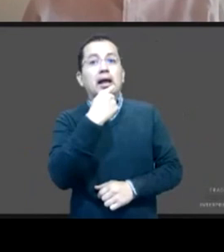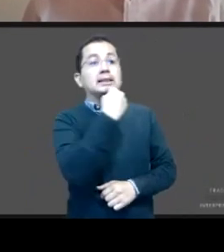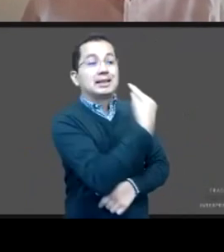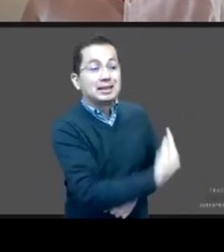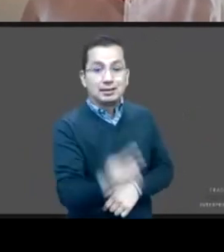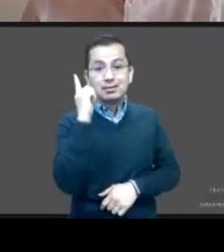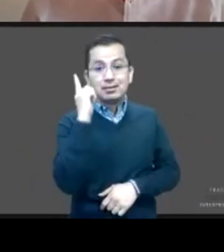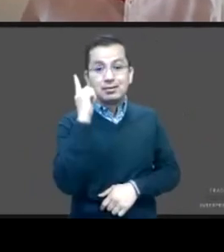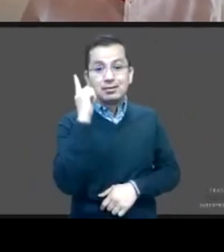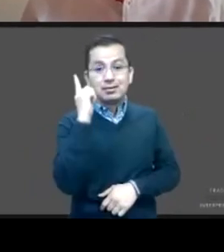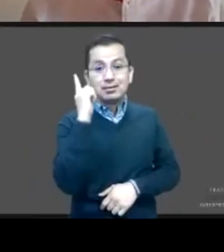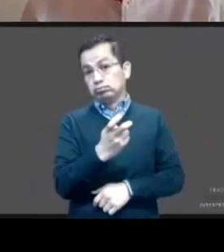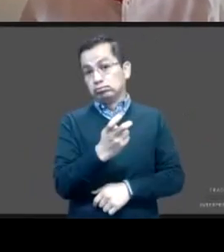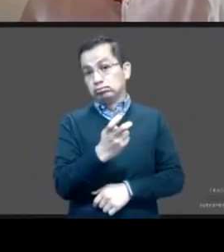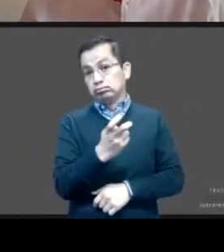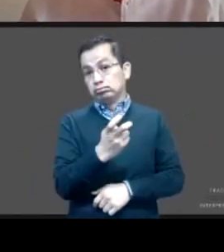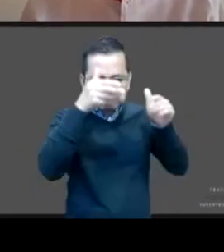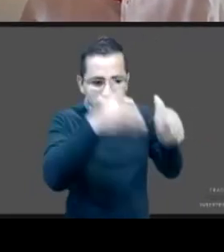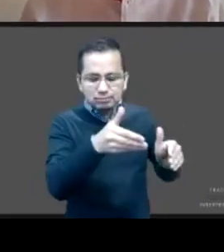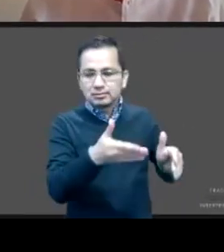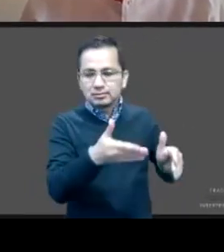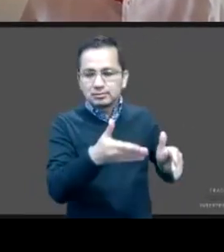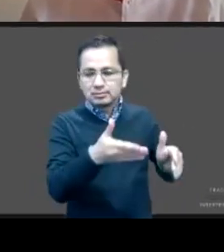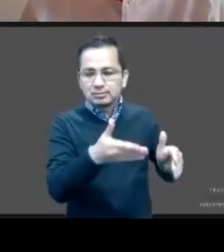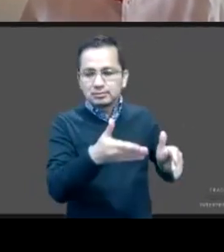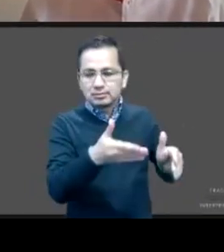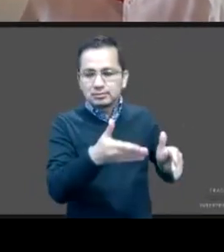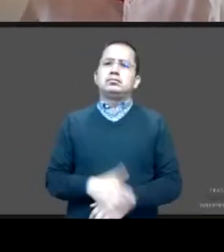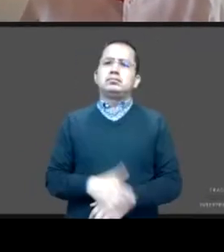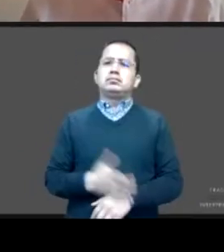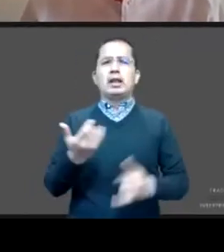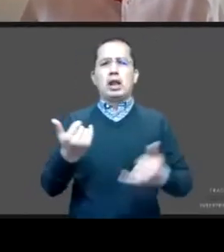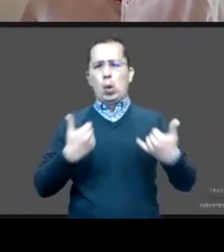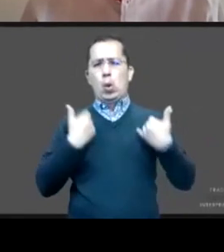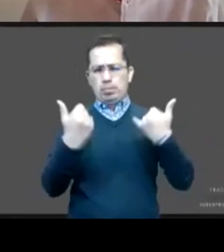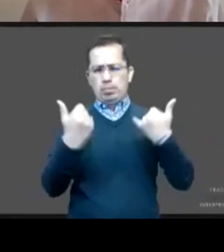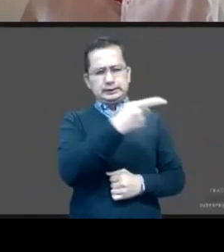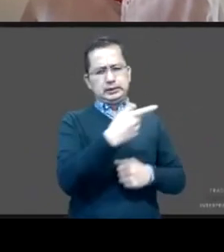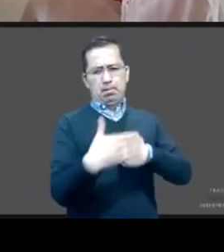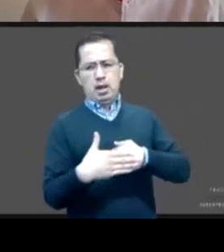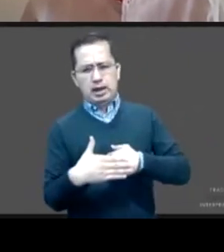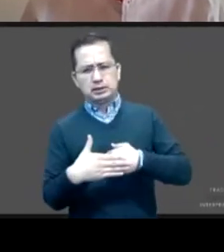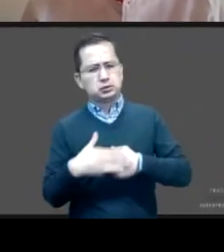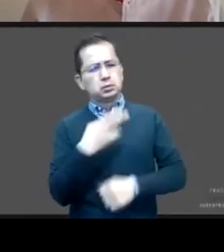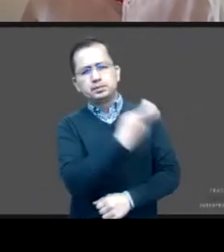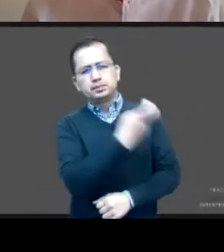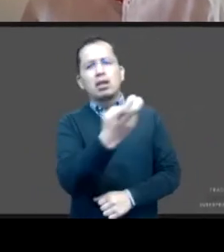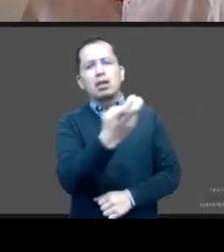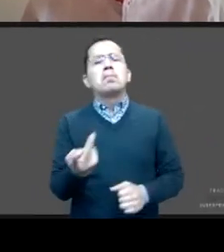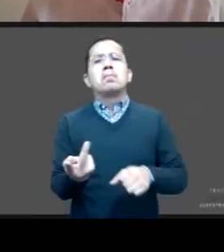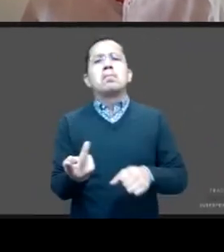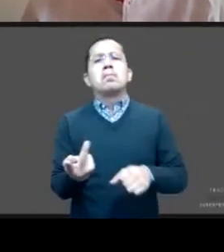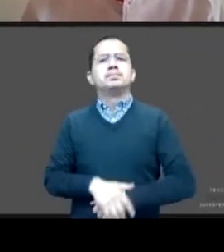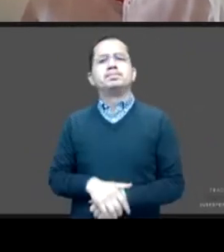hablando de embarazo adolescente en general, de alguna forma invisibiliza